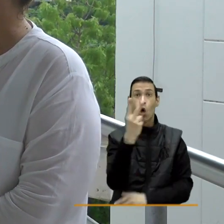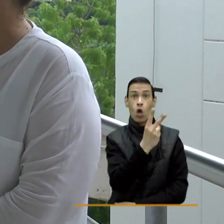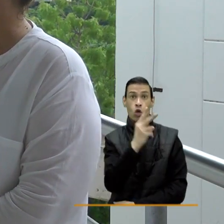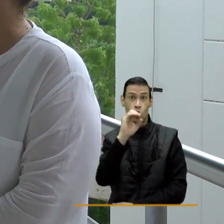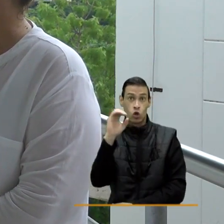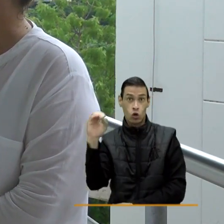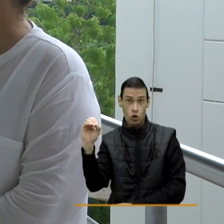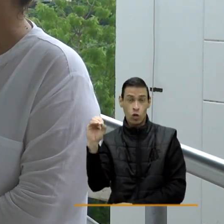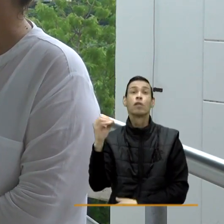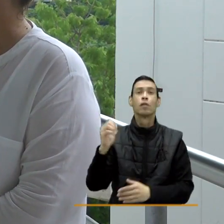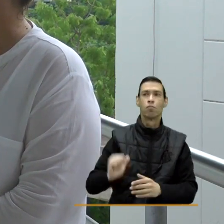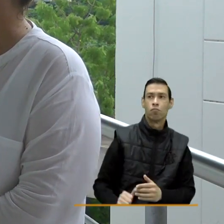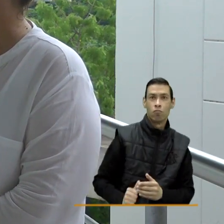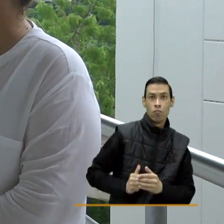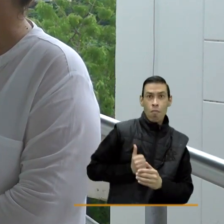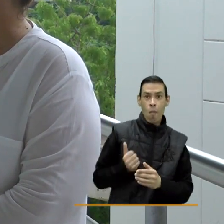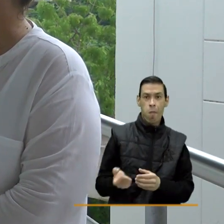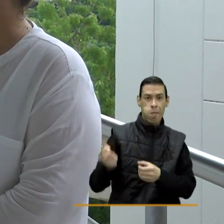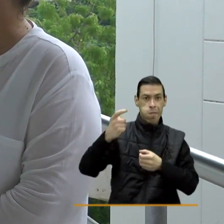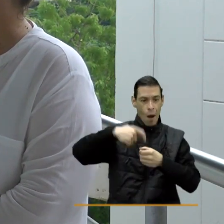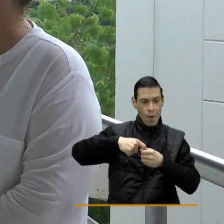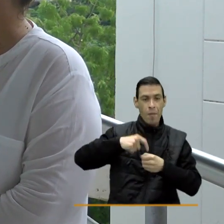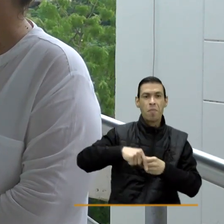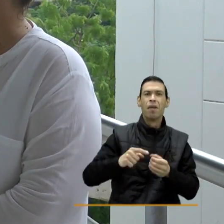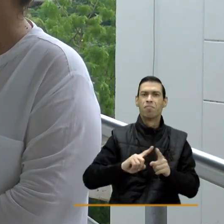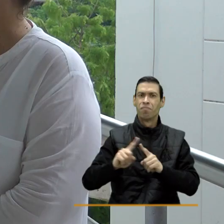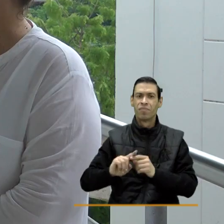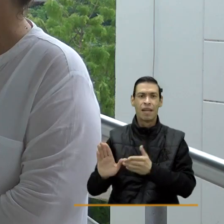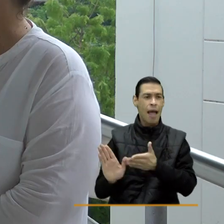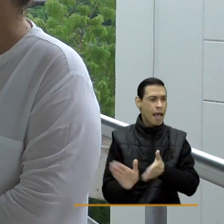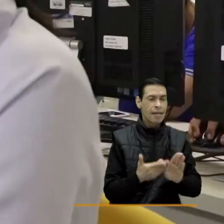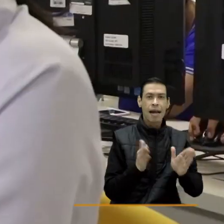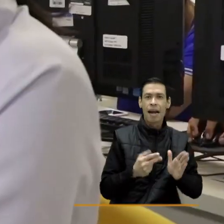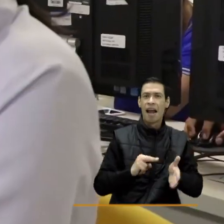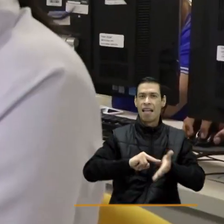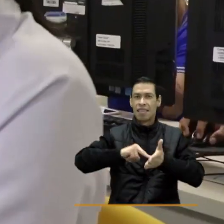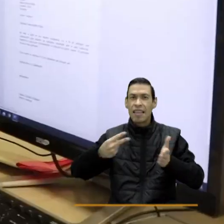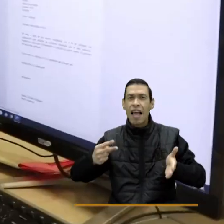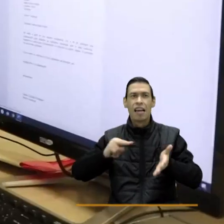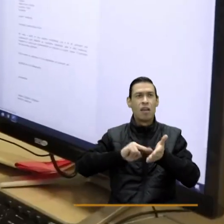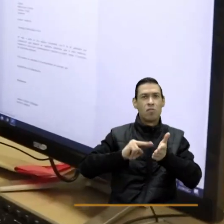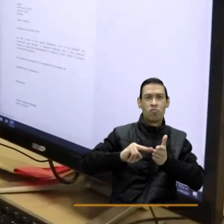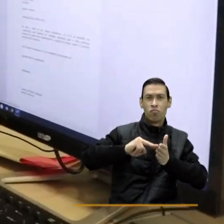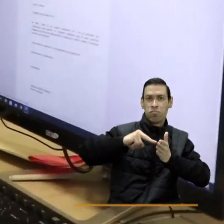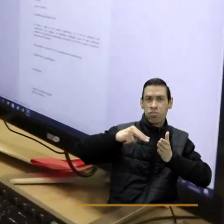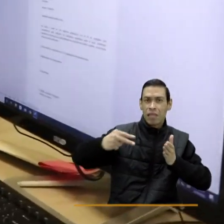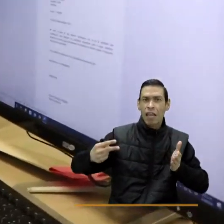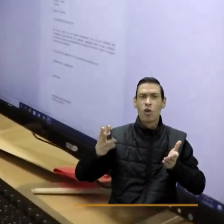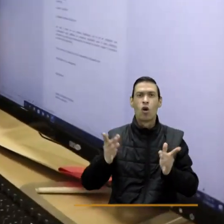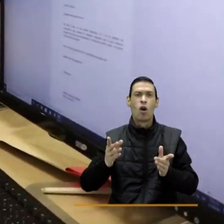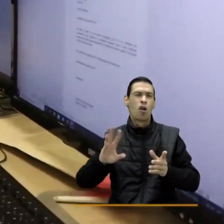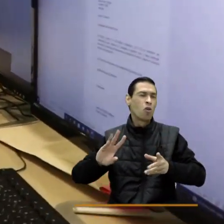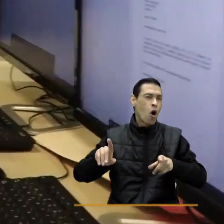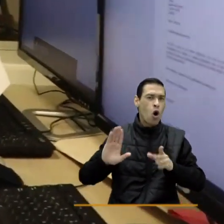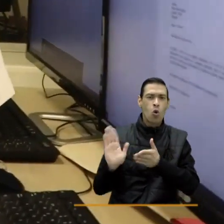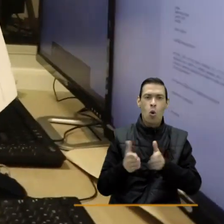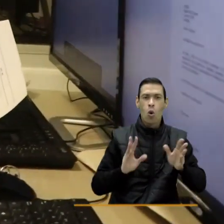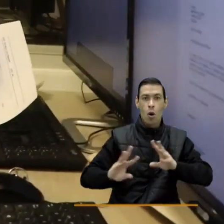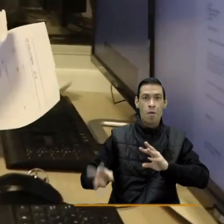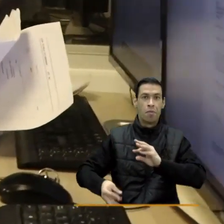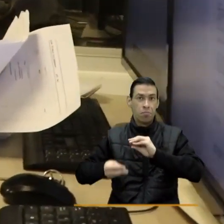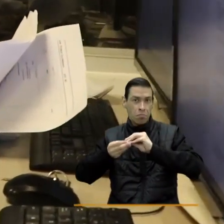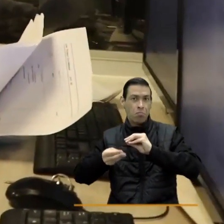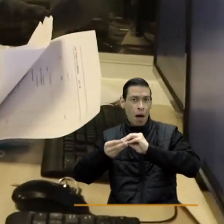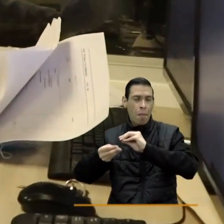se están aprovechando de los diferentes programas tanto técnico, tecnólogo y complementario.